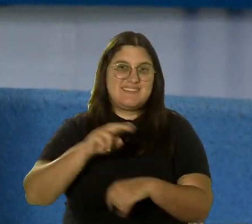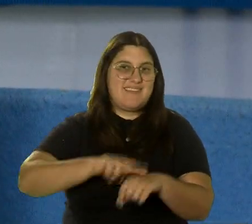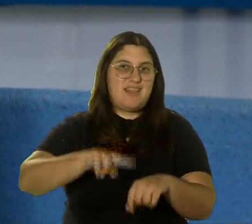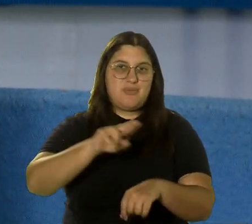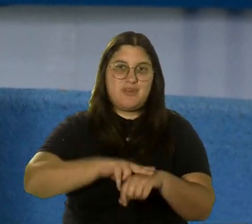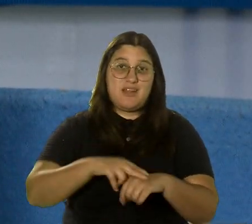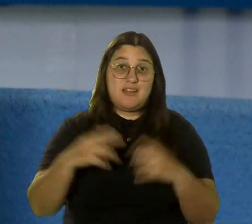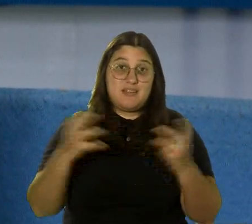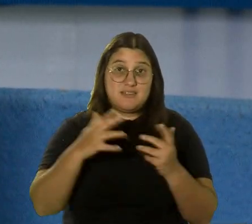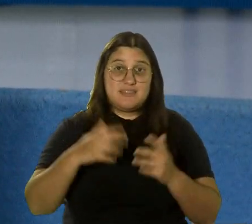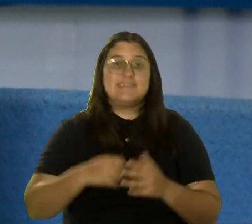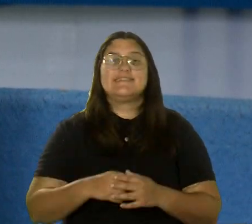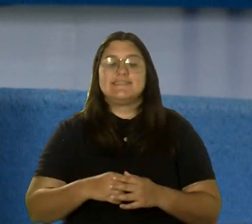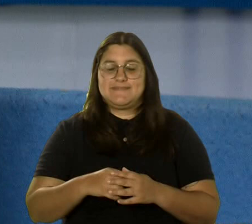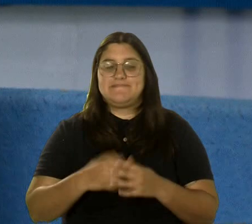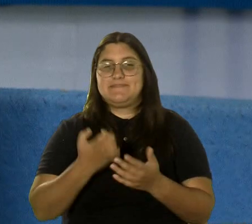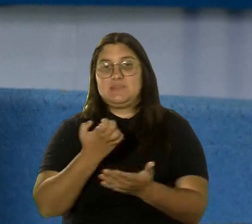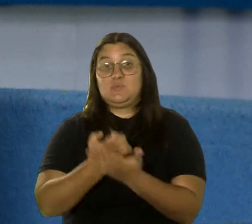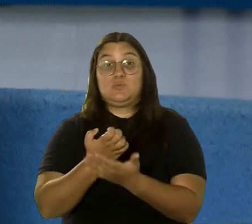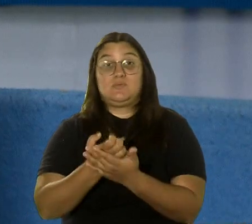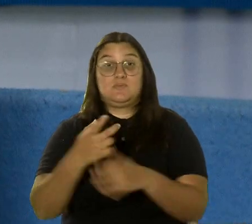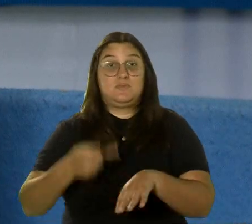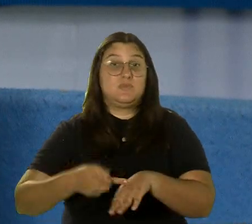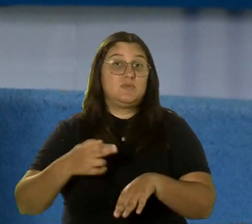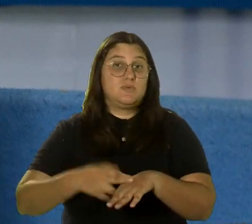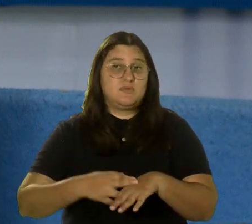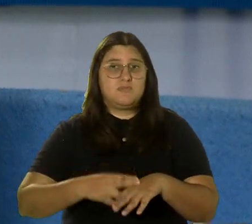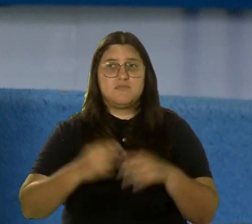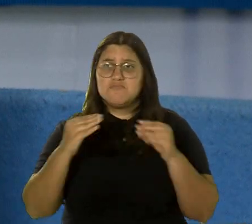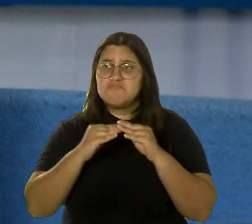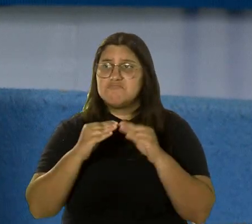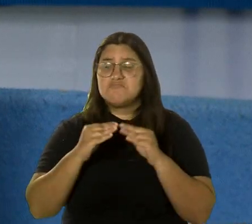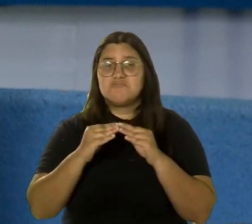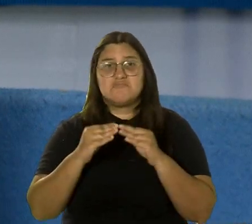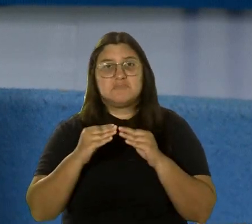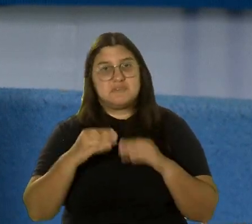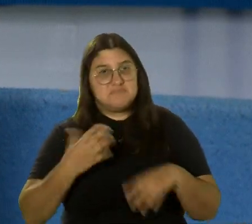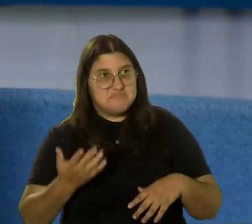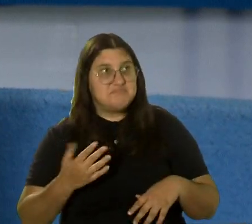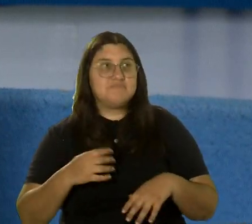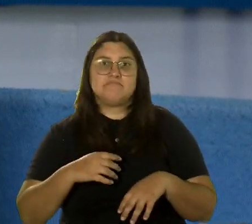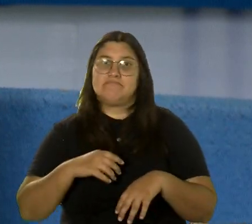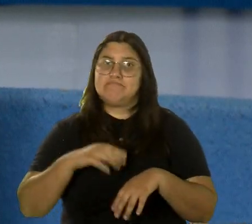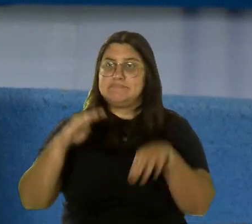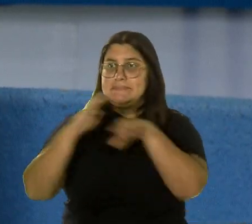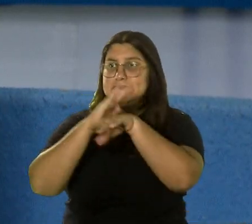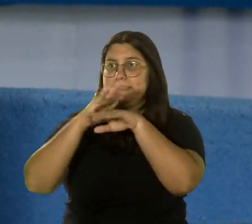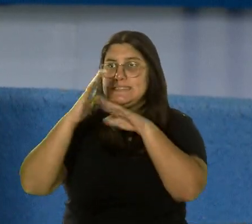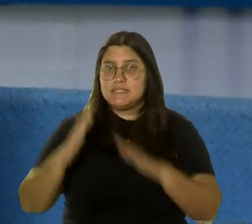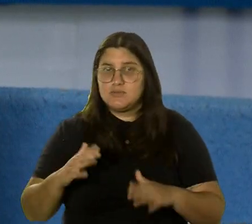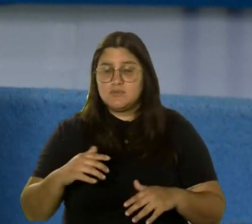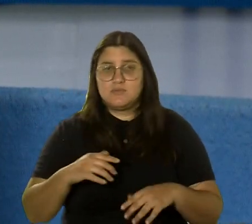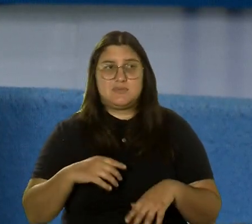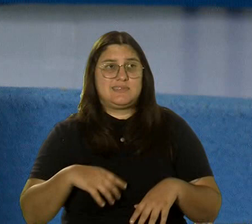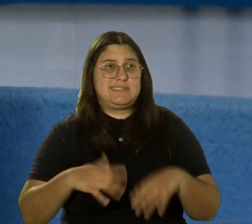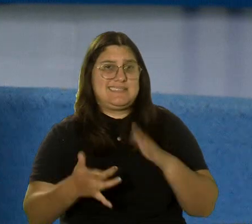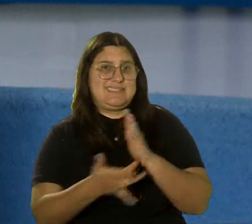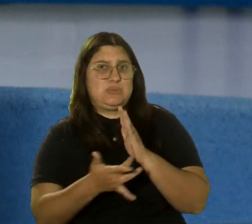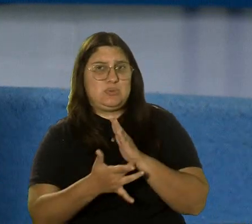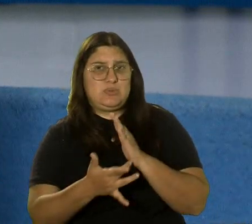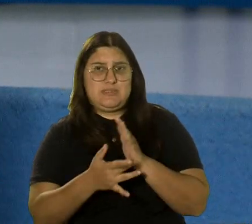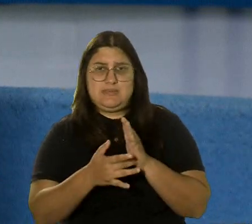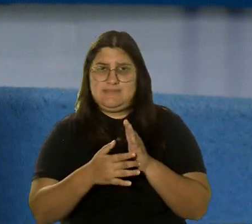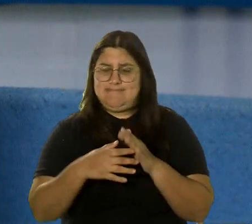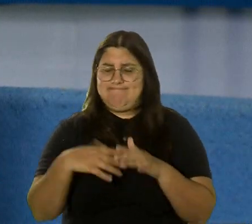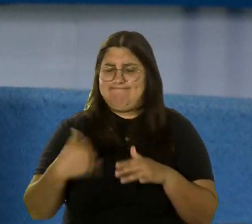de la economía puertorriqueña y cada día surgen más empresarios capacitados y con una tecnología y unos servicios de